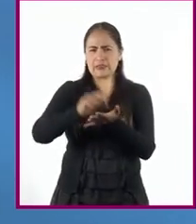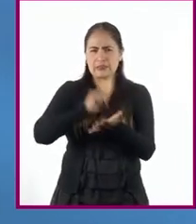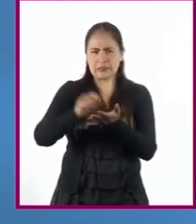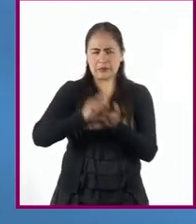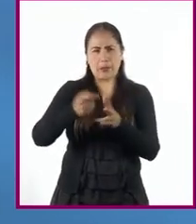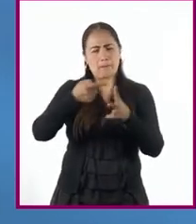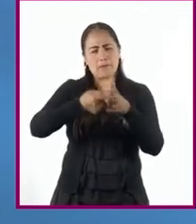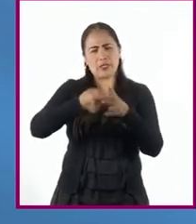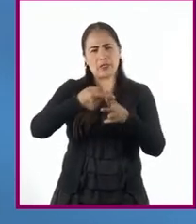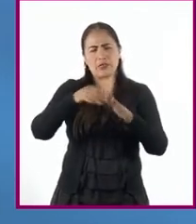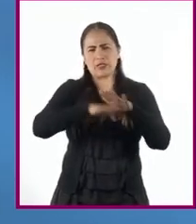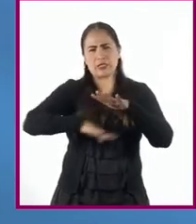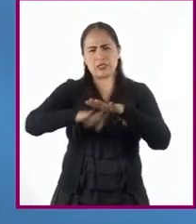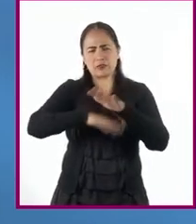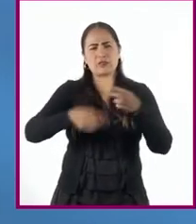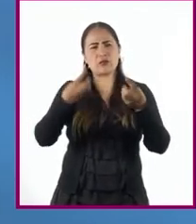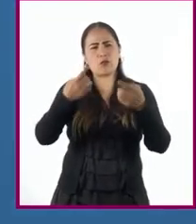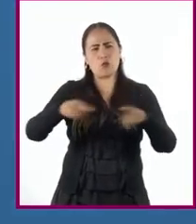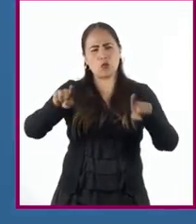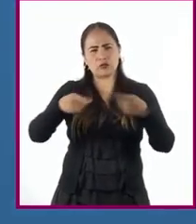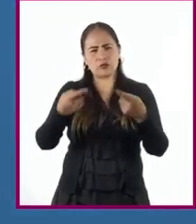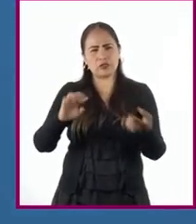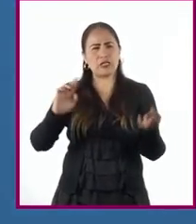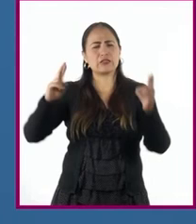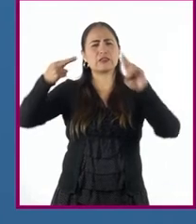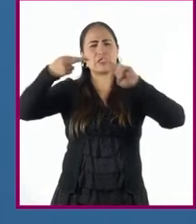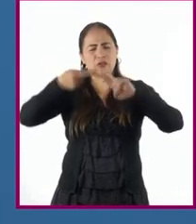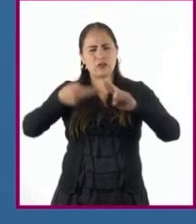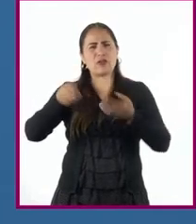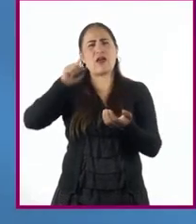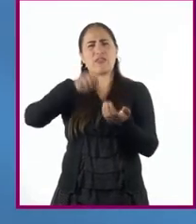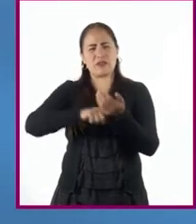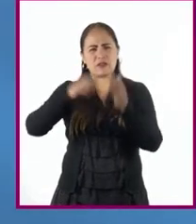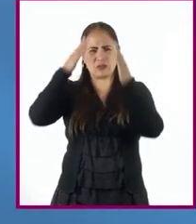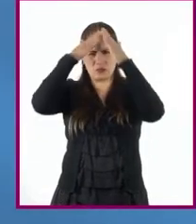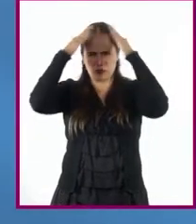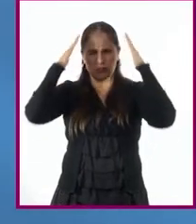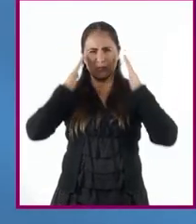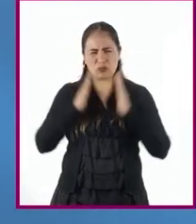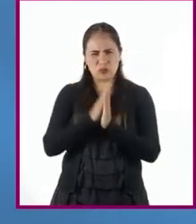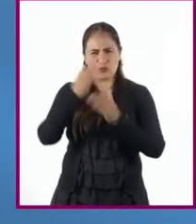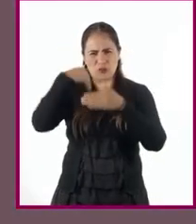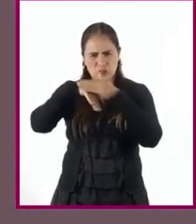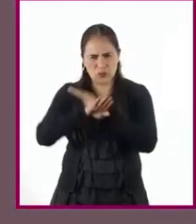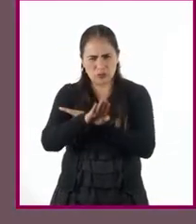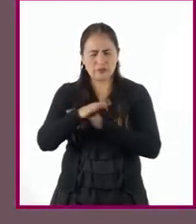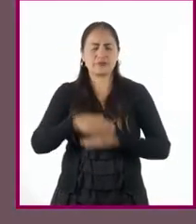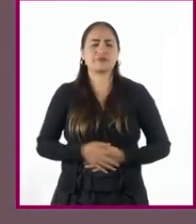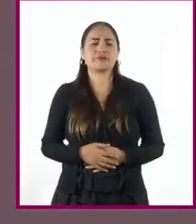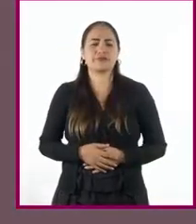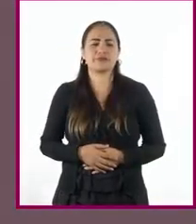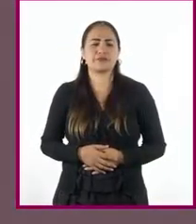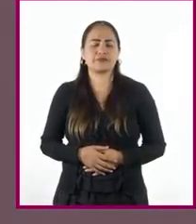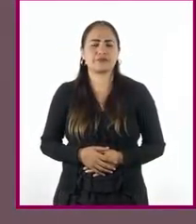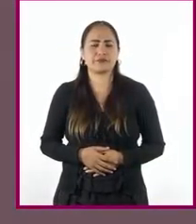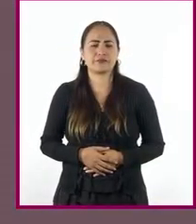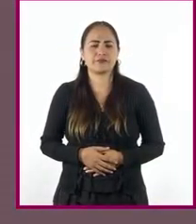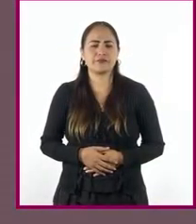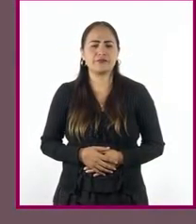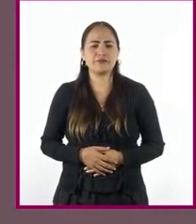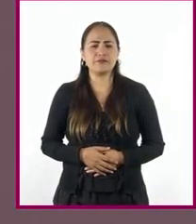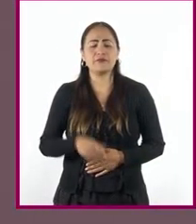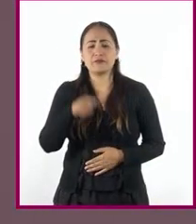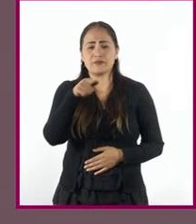elementales, música y religión en conventos o escuelas llamadas amigas. Estas